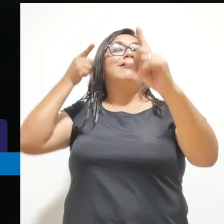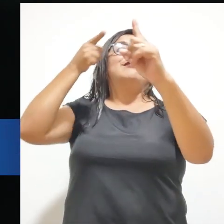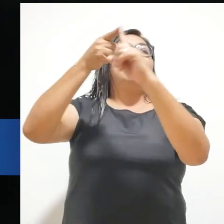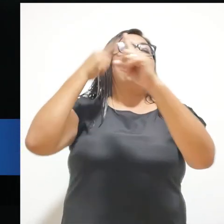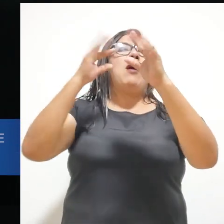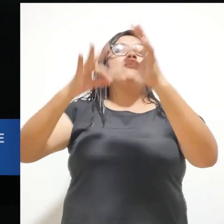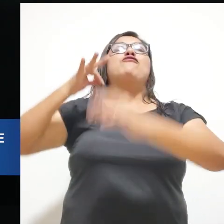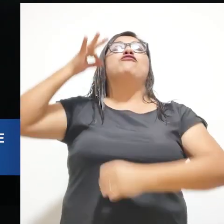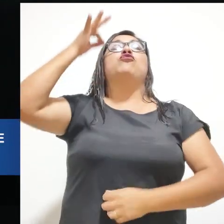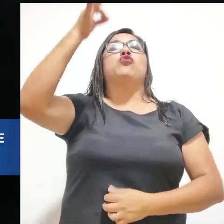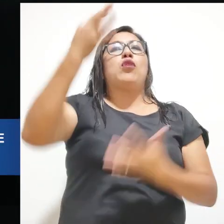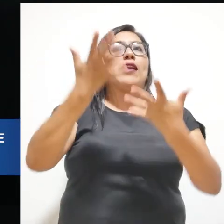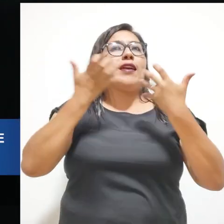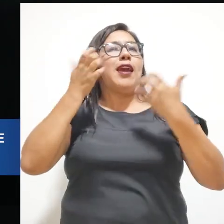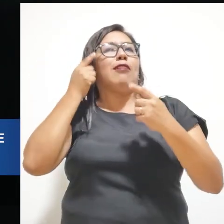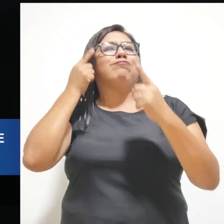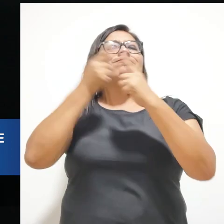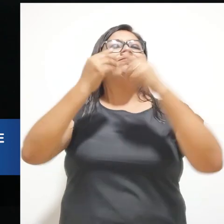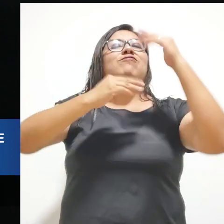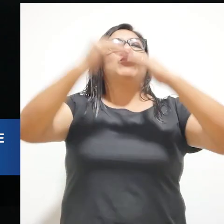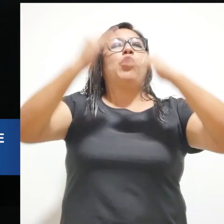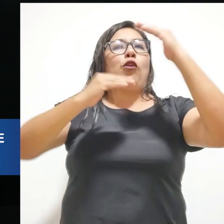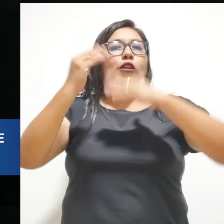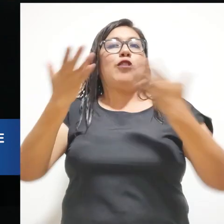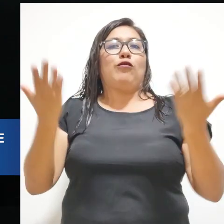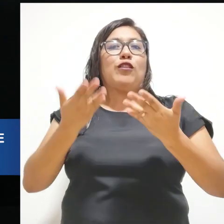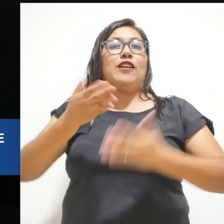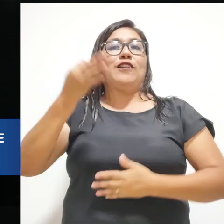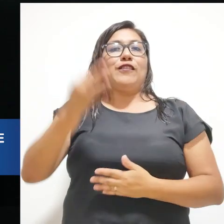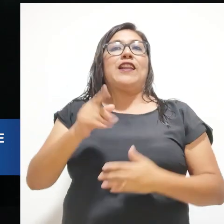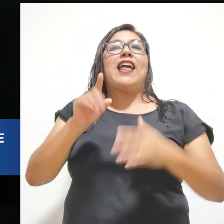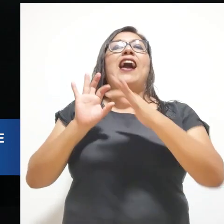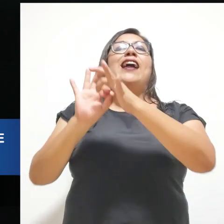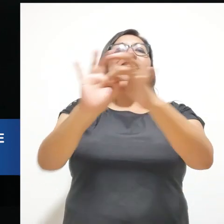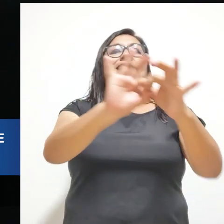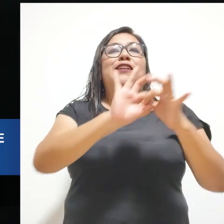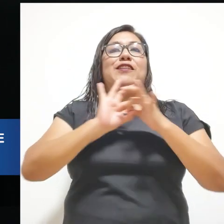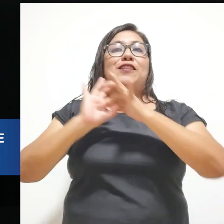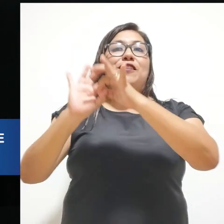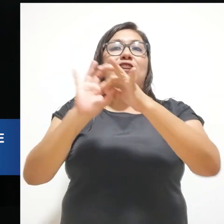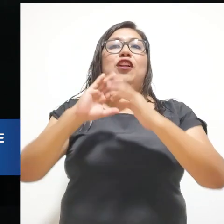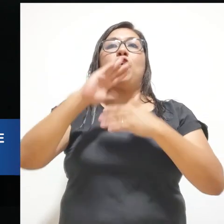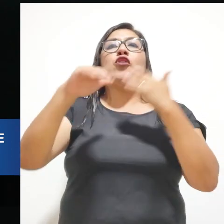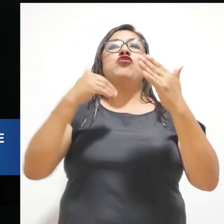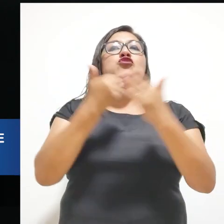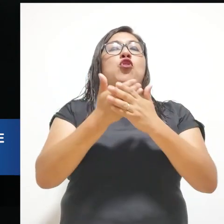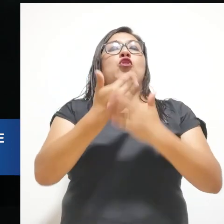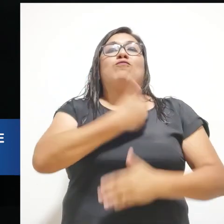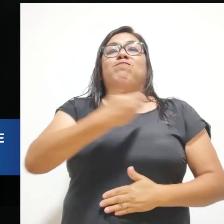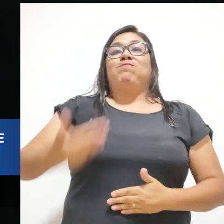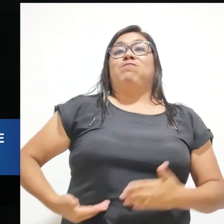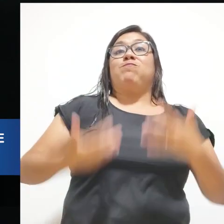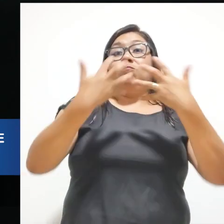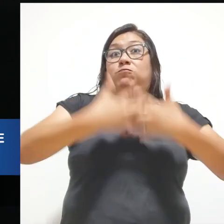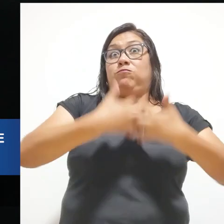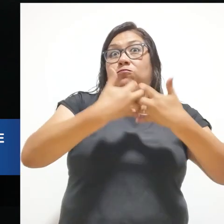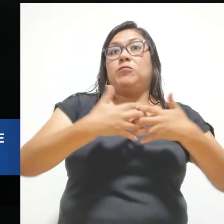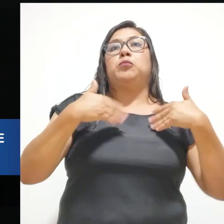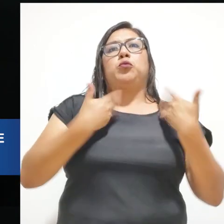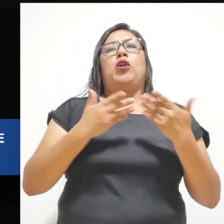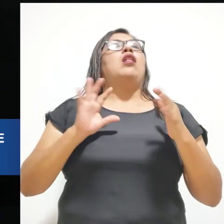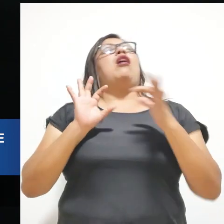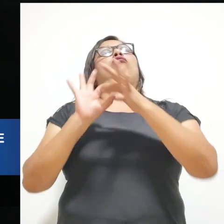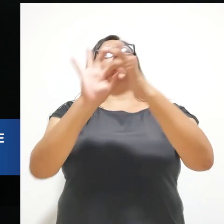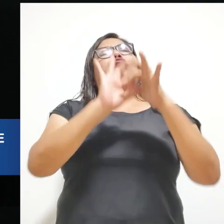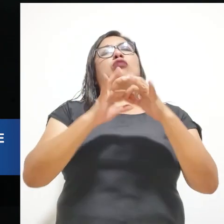horizonte de ese futuro que queremos construir, en la que realmente la articulación con todos los sectores del Estado puedan